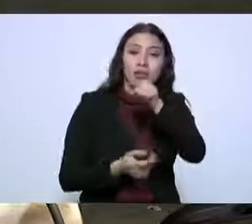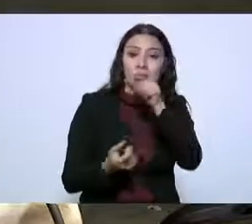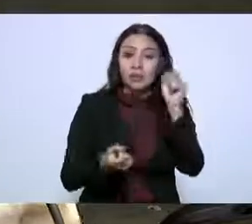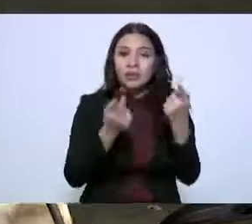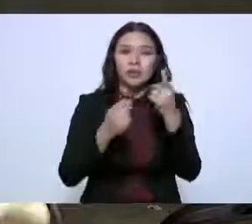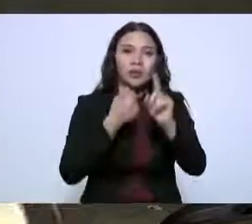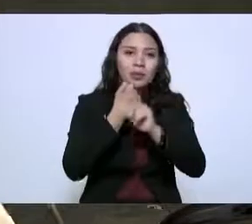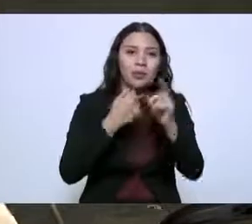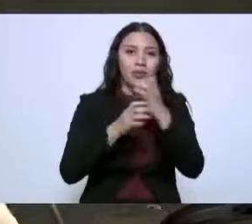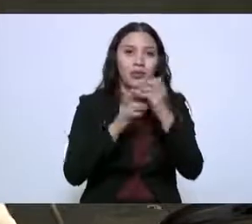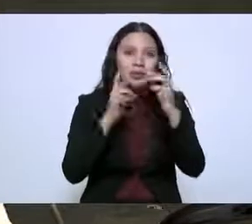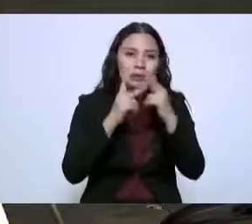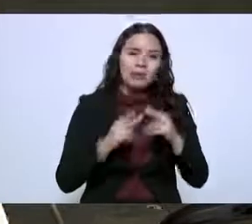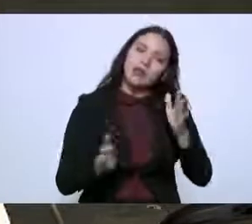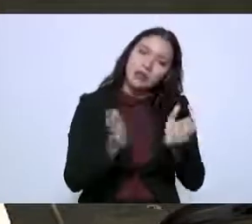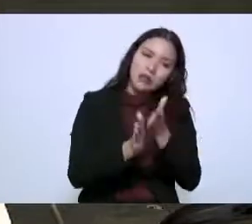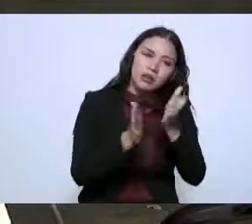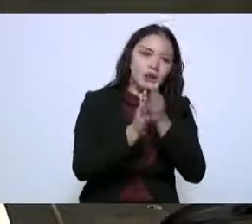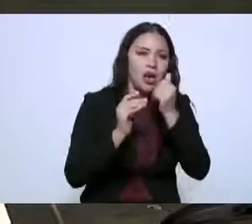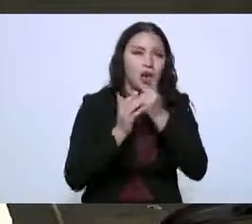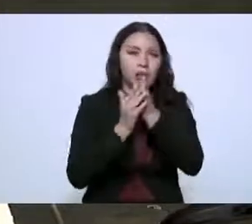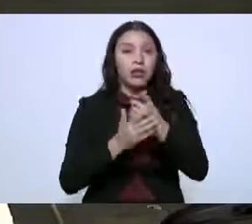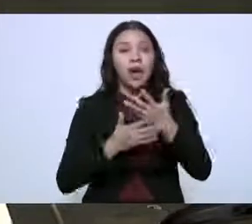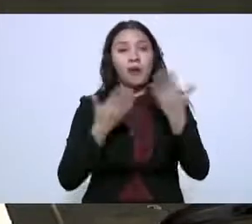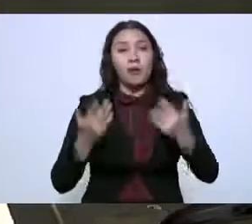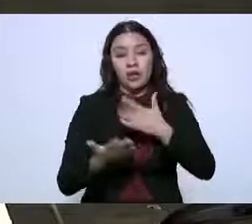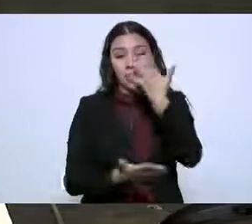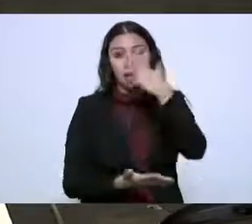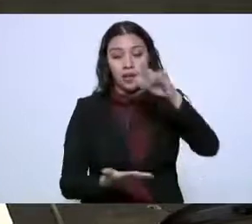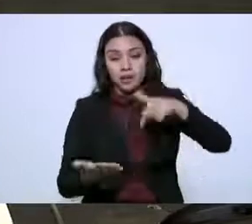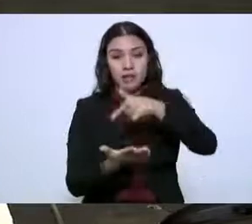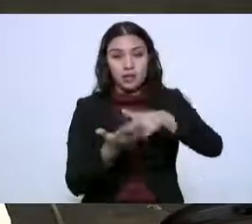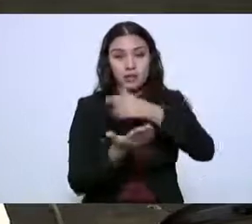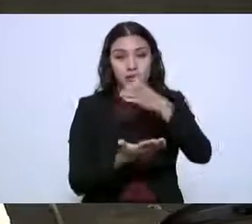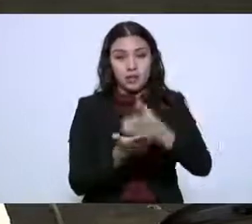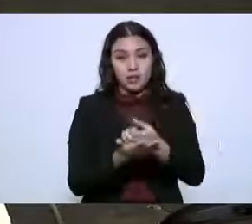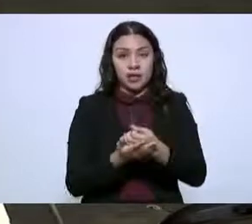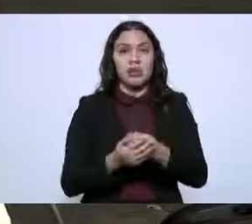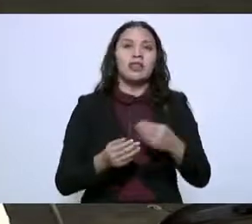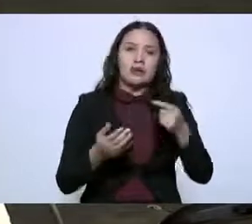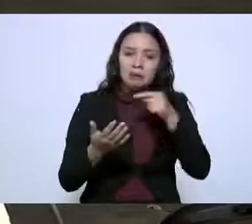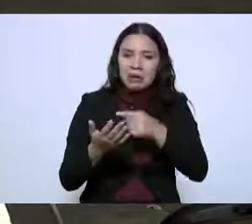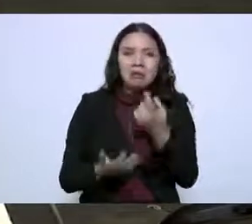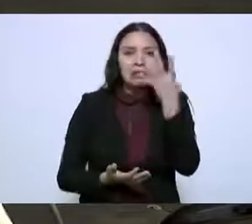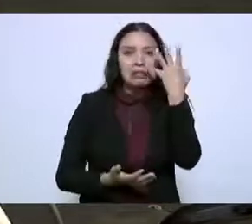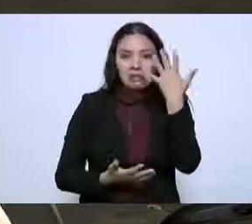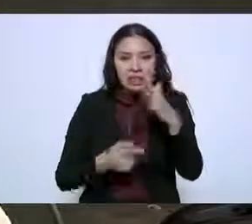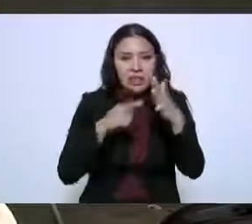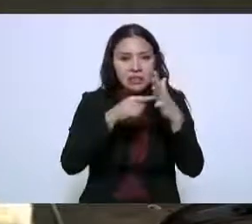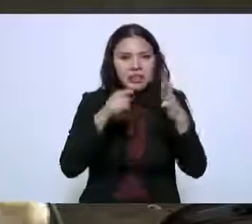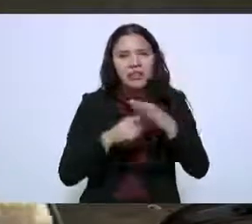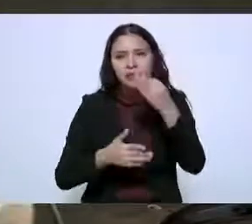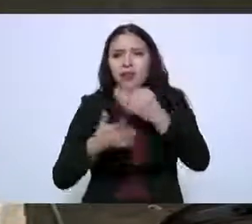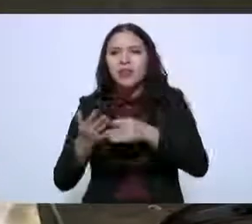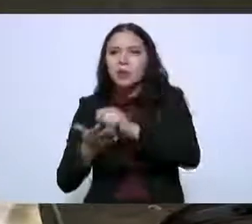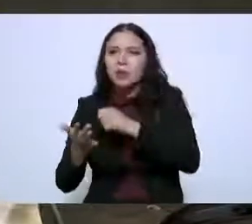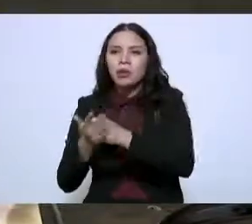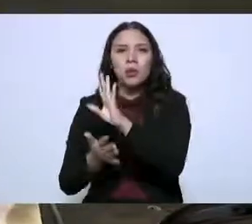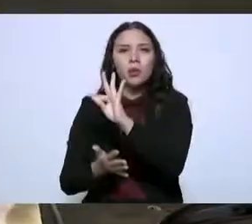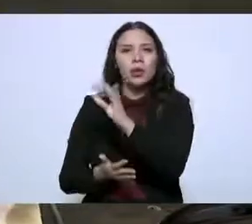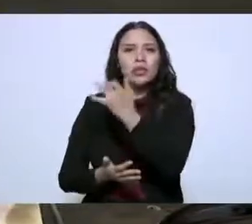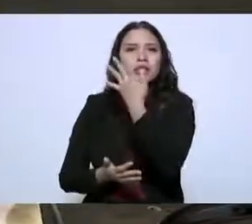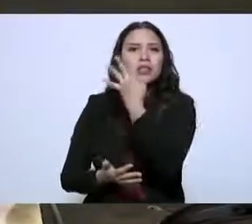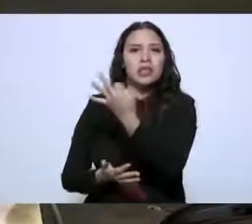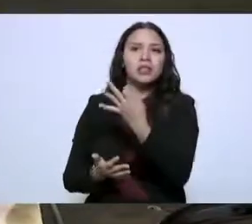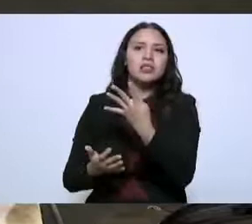aquí solamente estamos en 10 municipios de los 43 y nos interesaría poder trabajar de la mano para dar